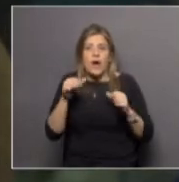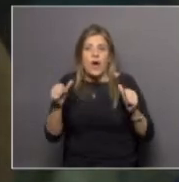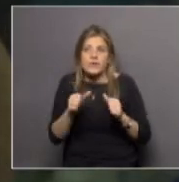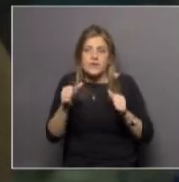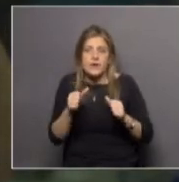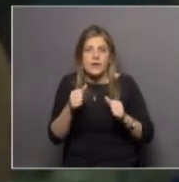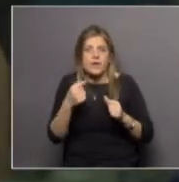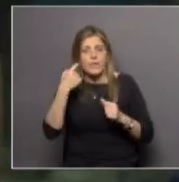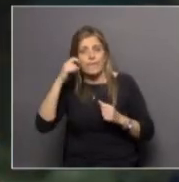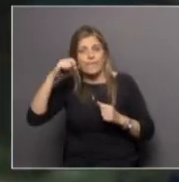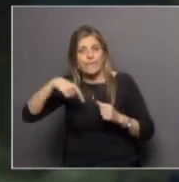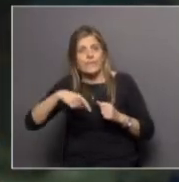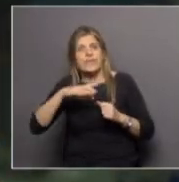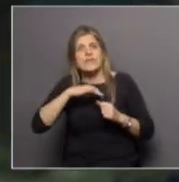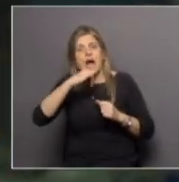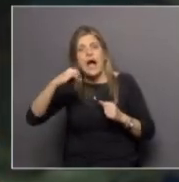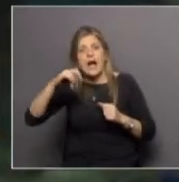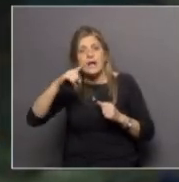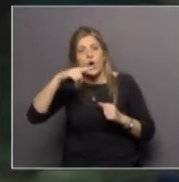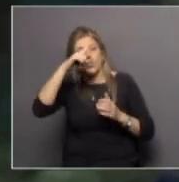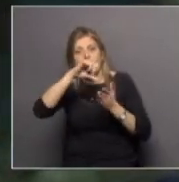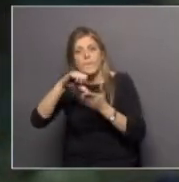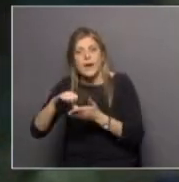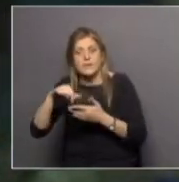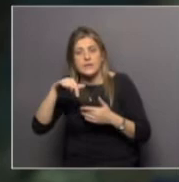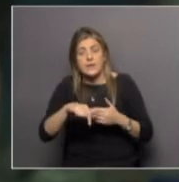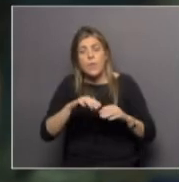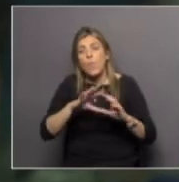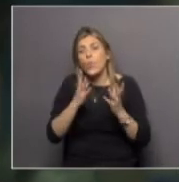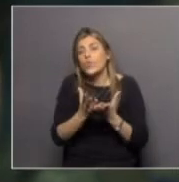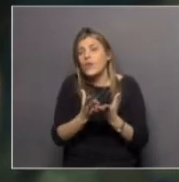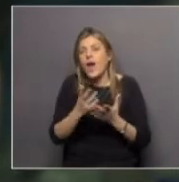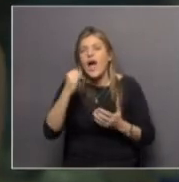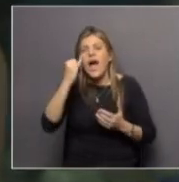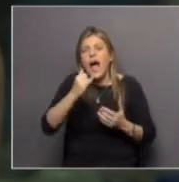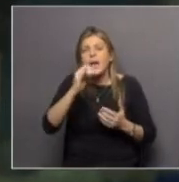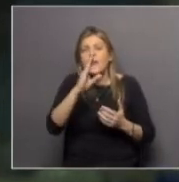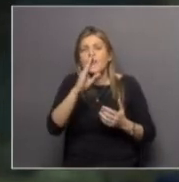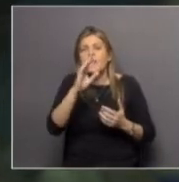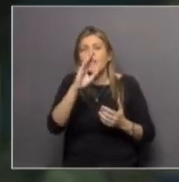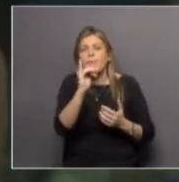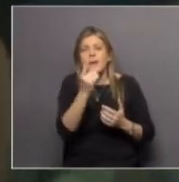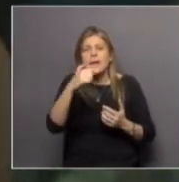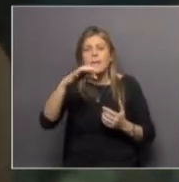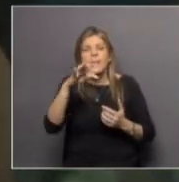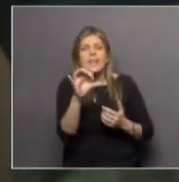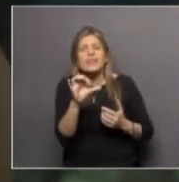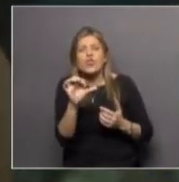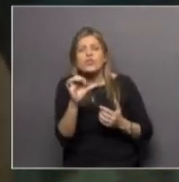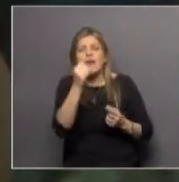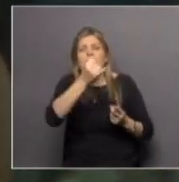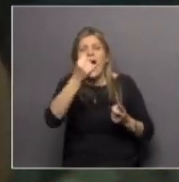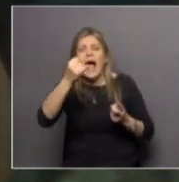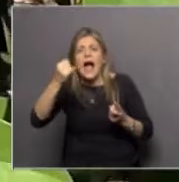países. Y dentro de las listas de pigmentos utilizadas a nivel mundial, que nosotros hemos testeado muchísimos a esta altura, no solo nos hemos